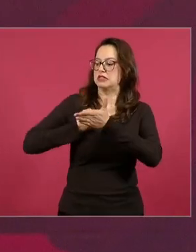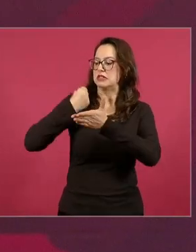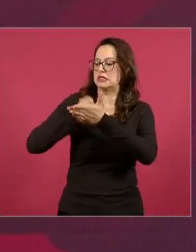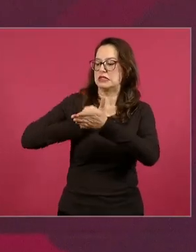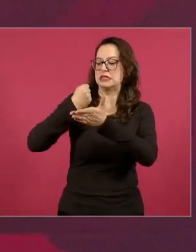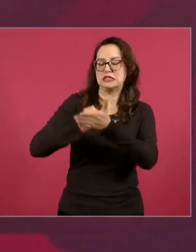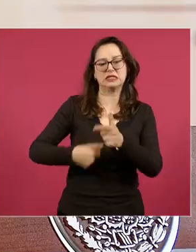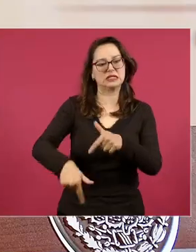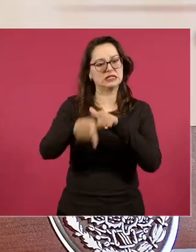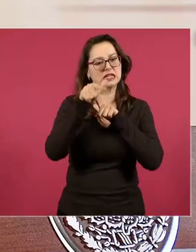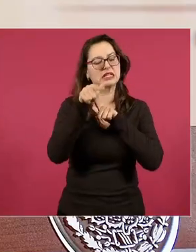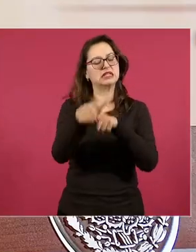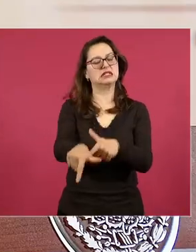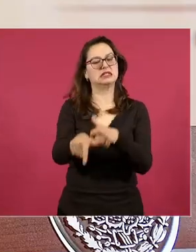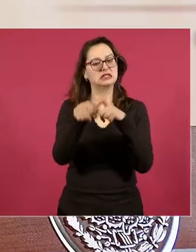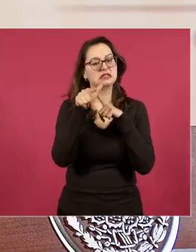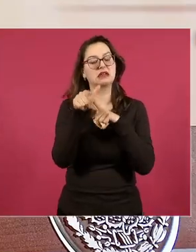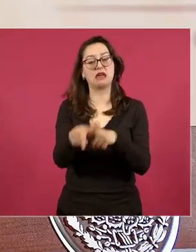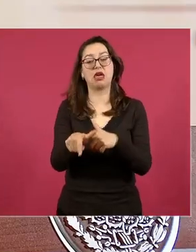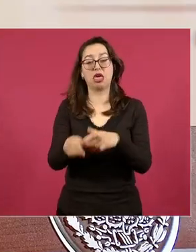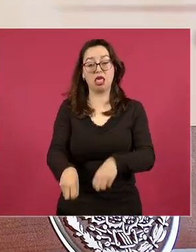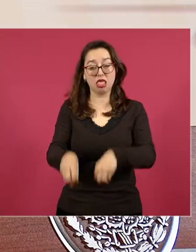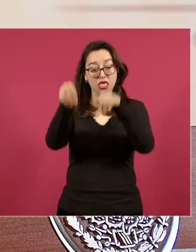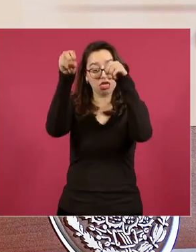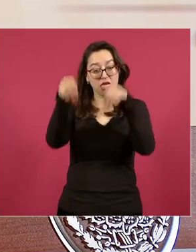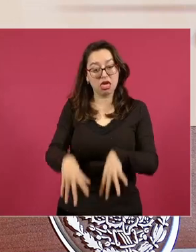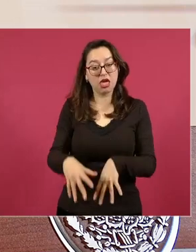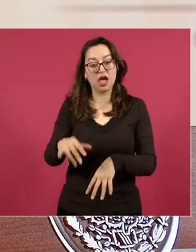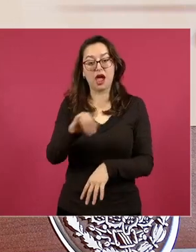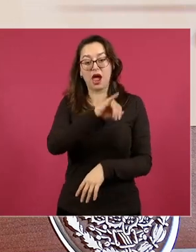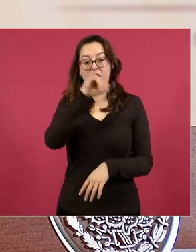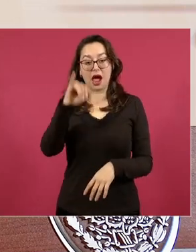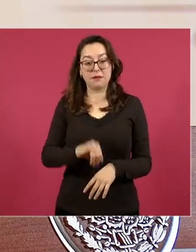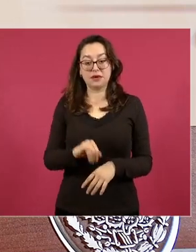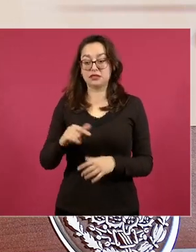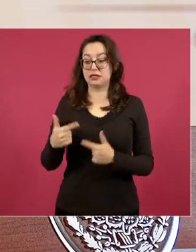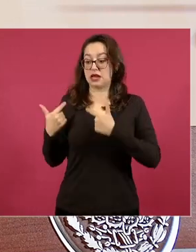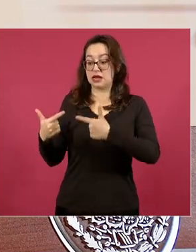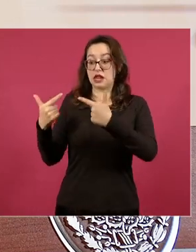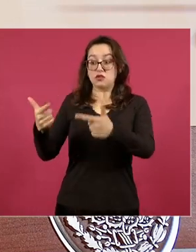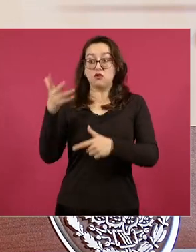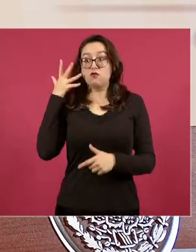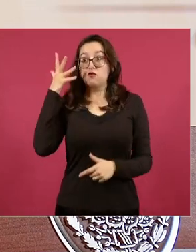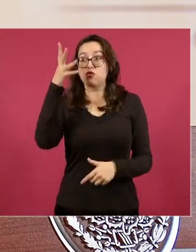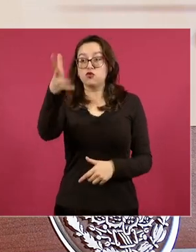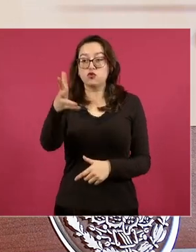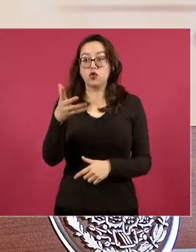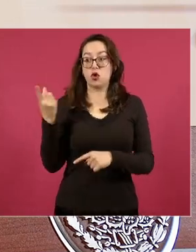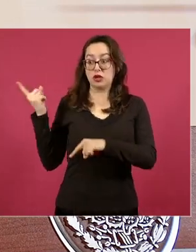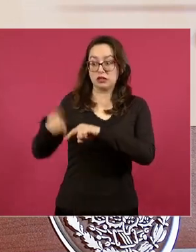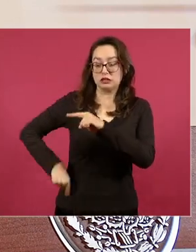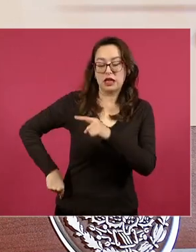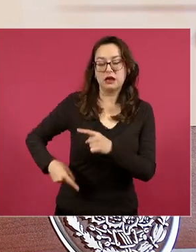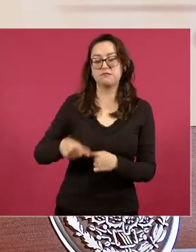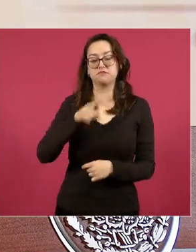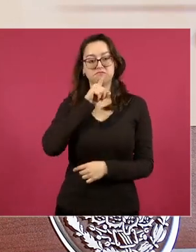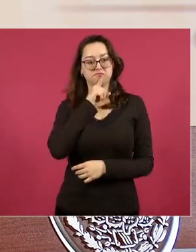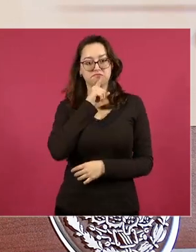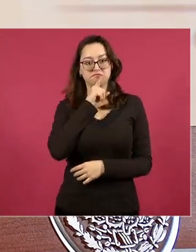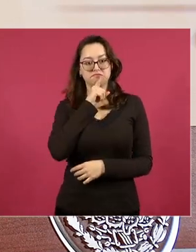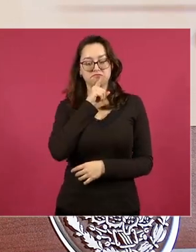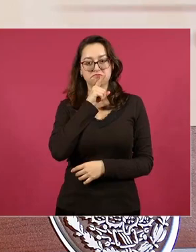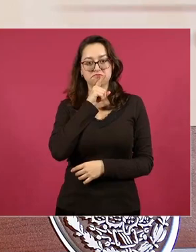en desamparo a nuestros hijos a las nuevas generaciones que lo que no pudimos nosotros defender